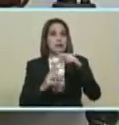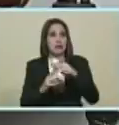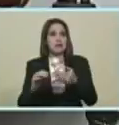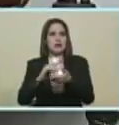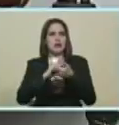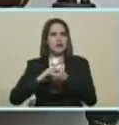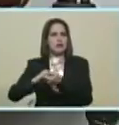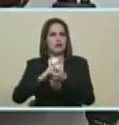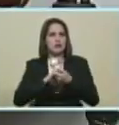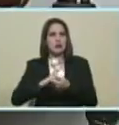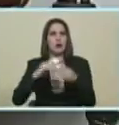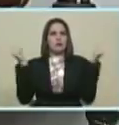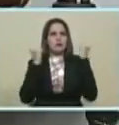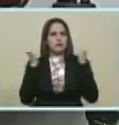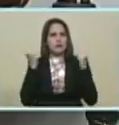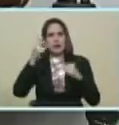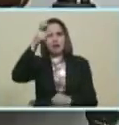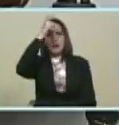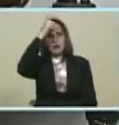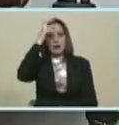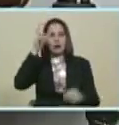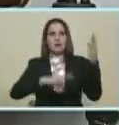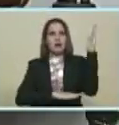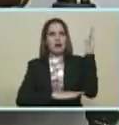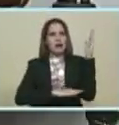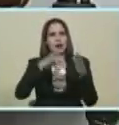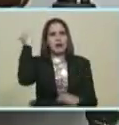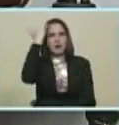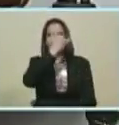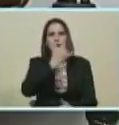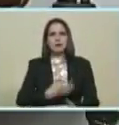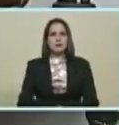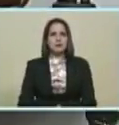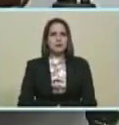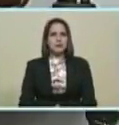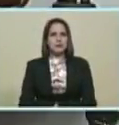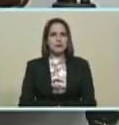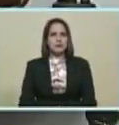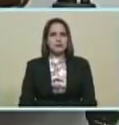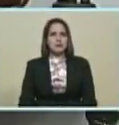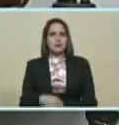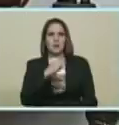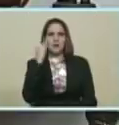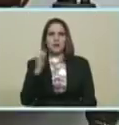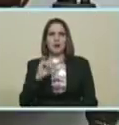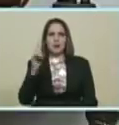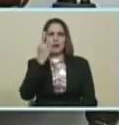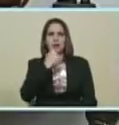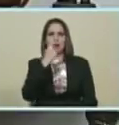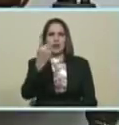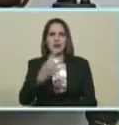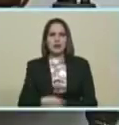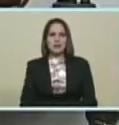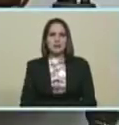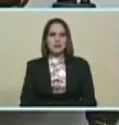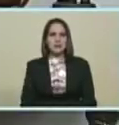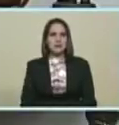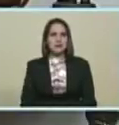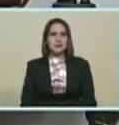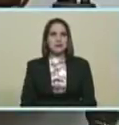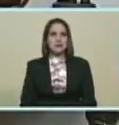...Trujillo... ...Mérida... ...Falcón... ...Lara... ...Yaracuy... ...Zulia fue el primero que dije...